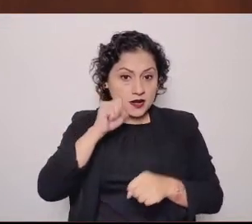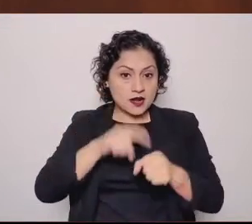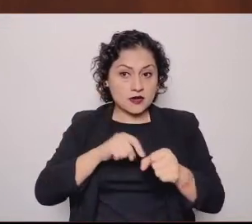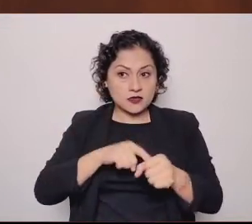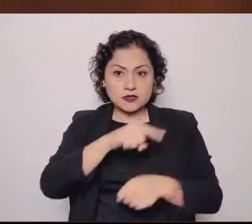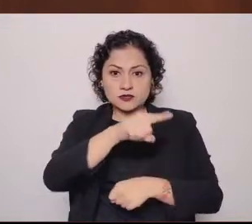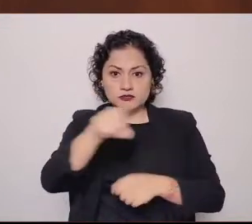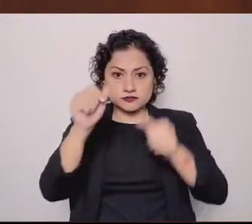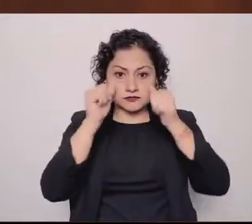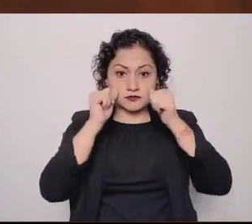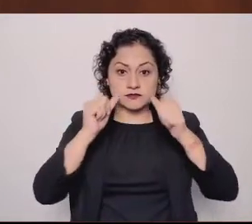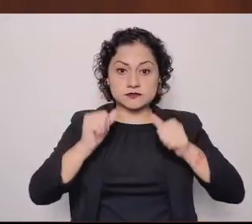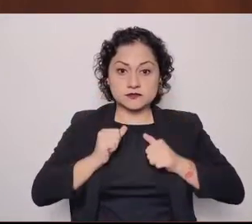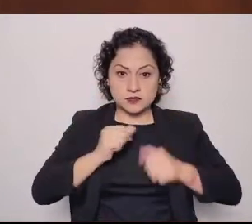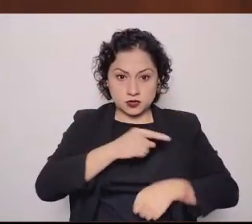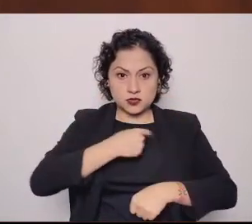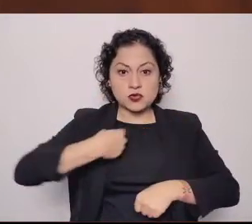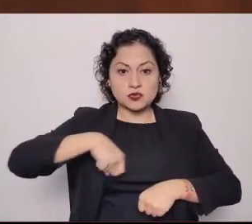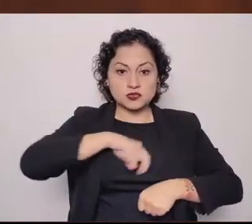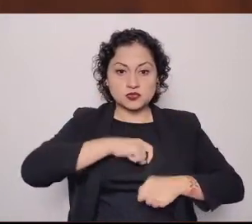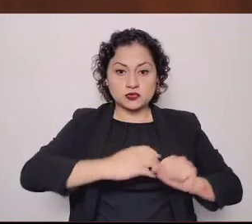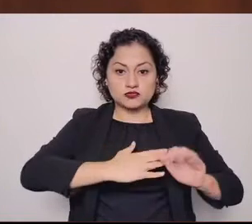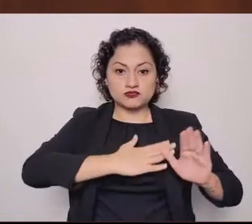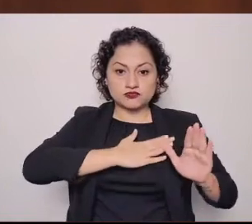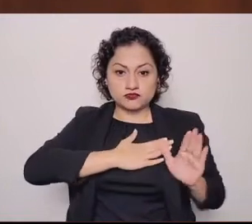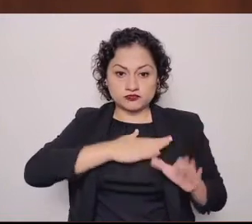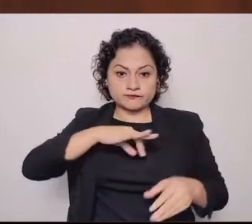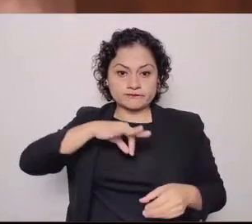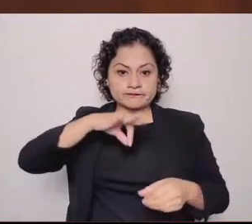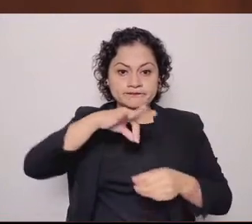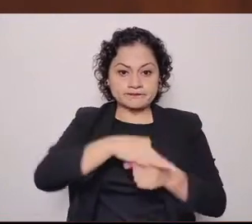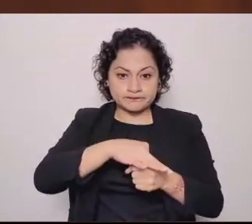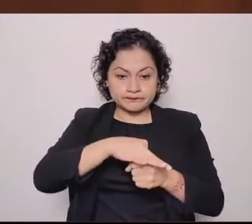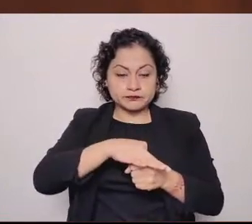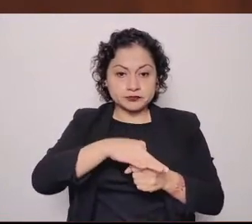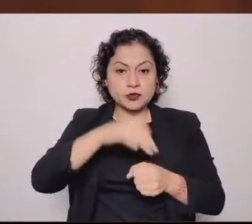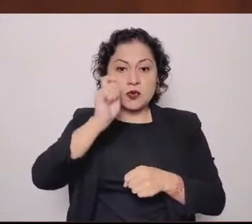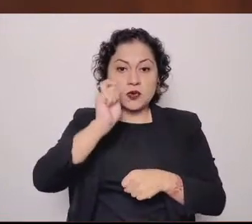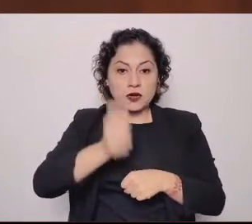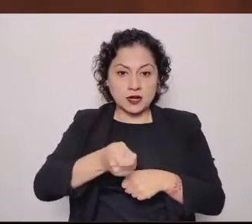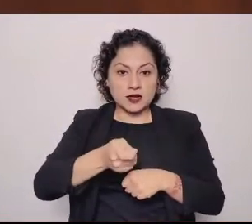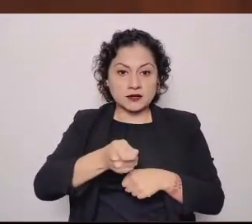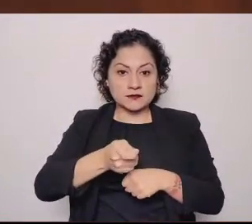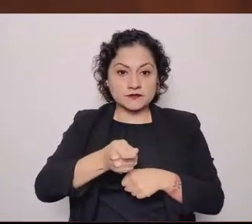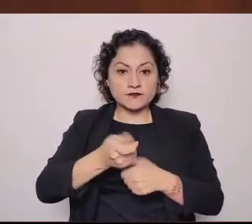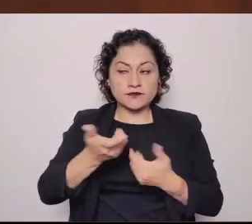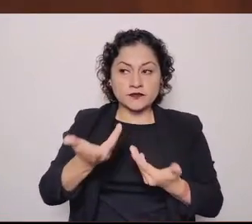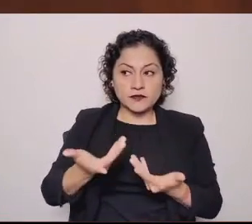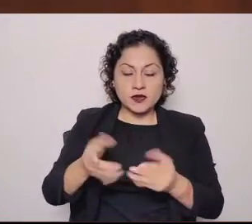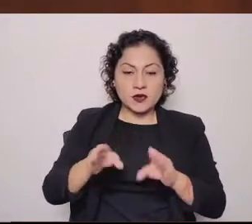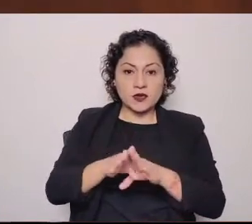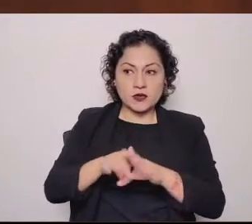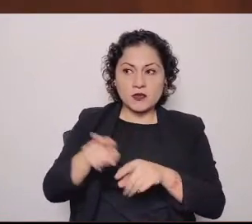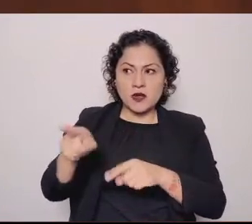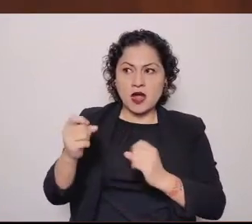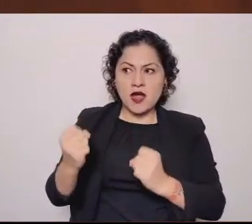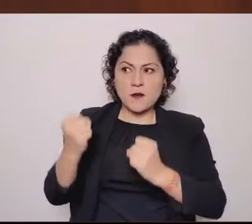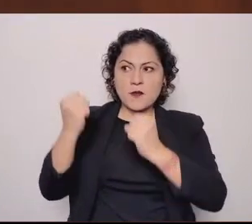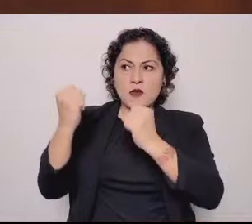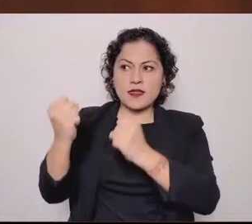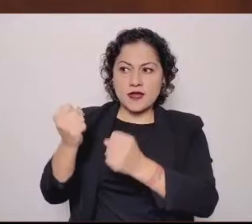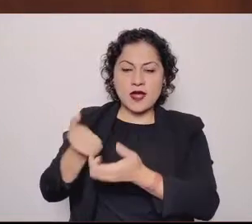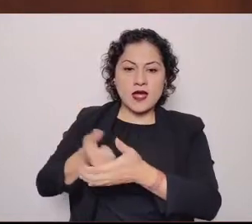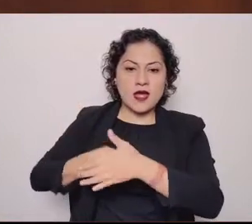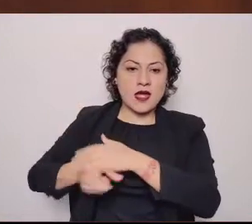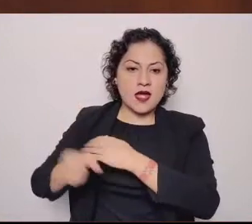nuestro voto no estará al servicio de cuotas del poder, sino a quienes no tienen